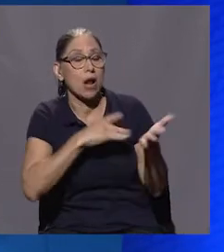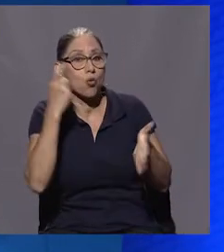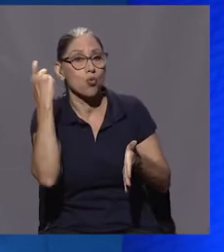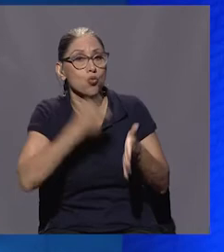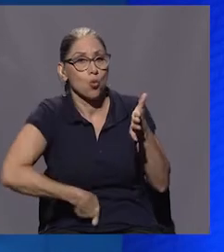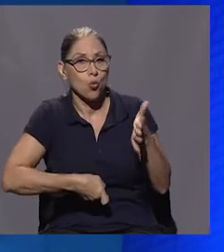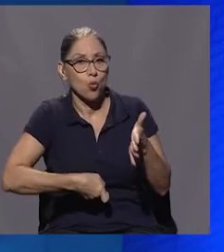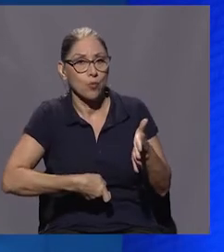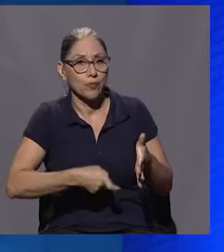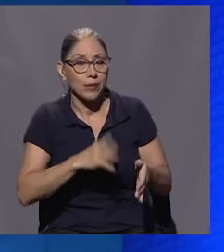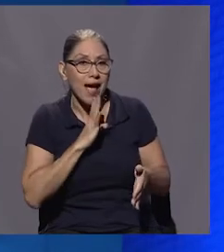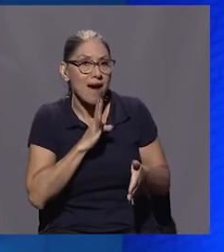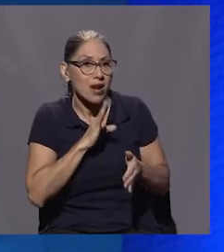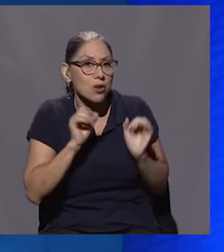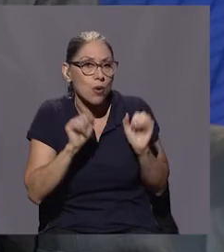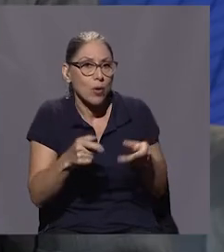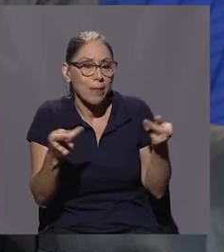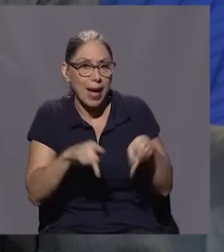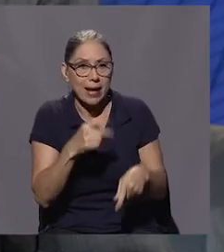consecuencias.